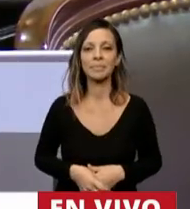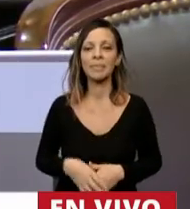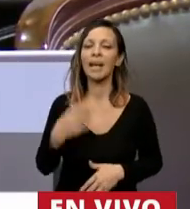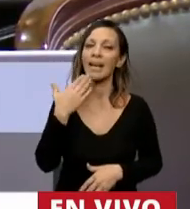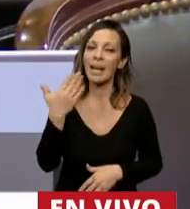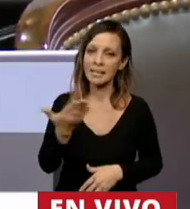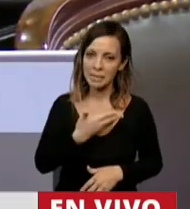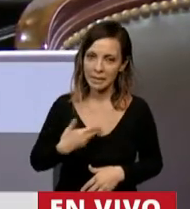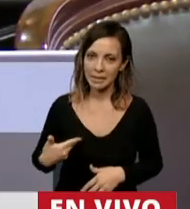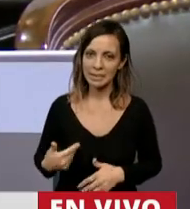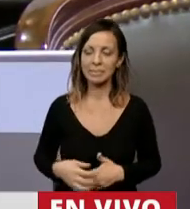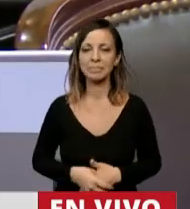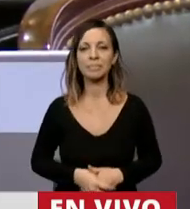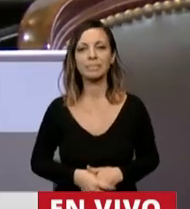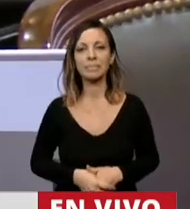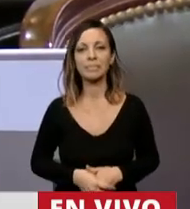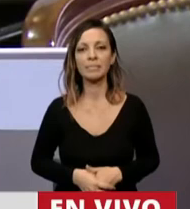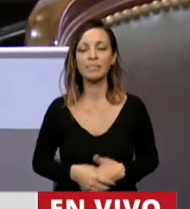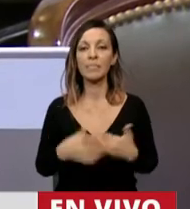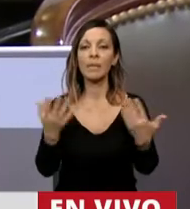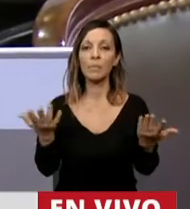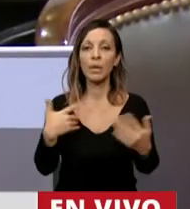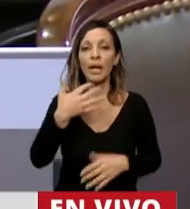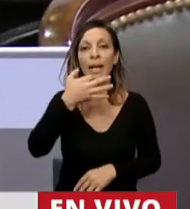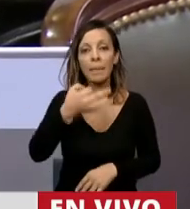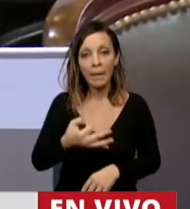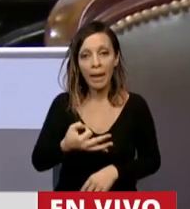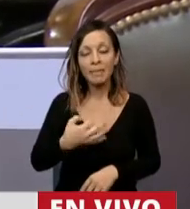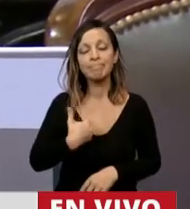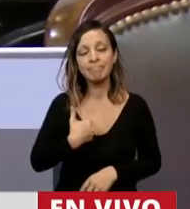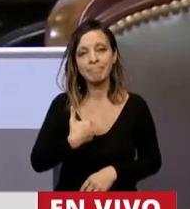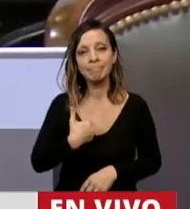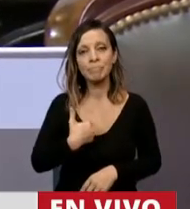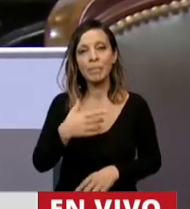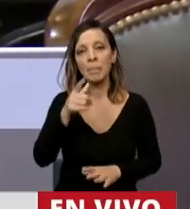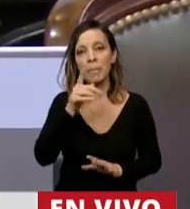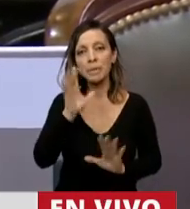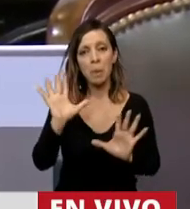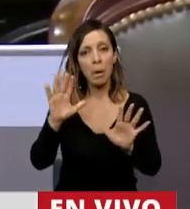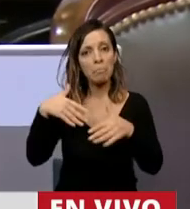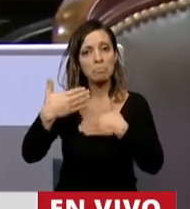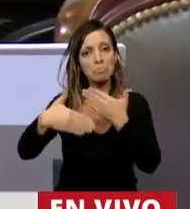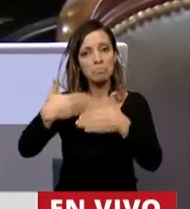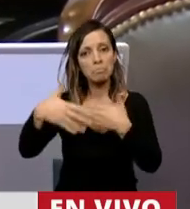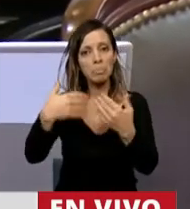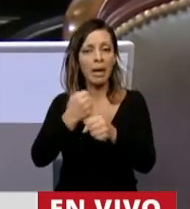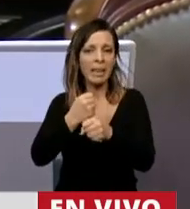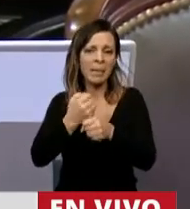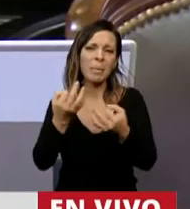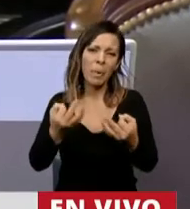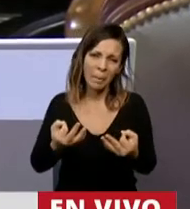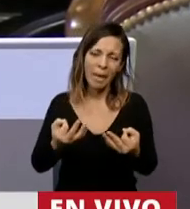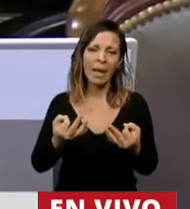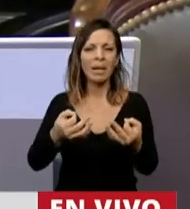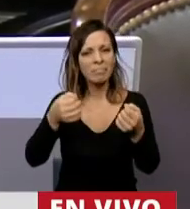Gracias, Presidente. Mire, Presidente, la verdad es que creo que por el correcto desarrollo de esta Cámara, para que trabajemos